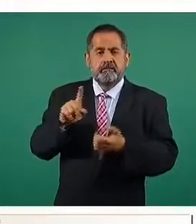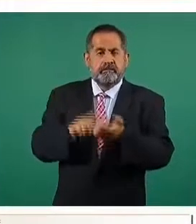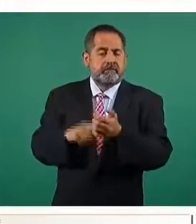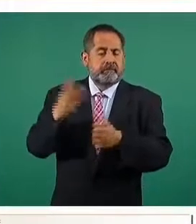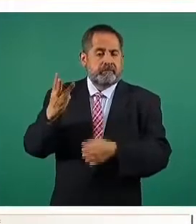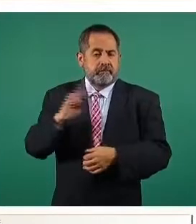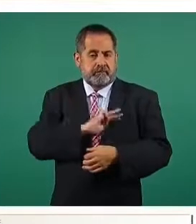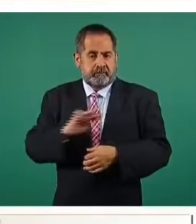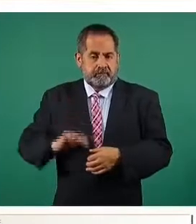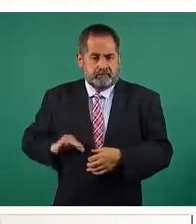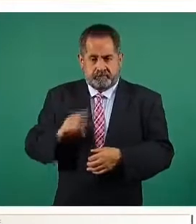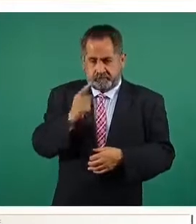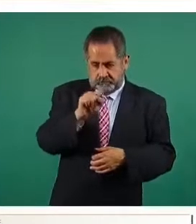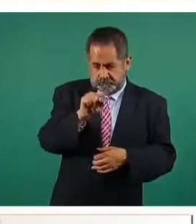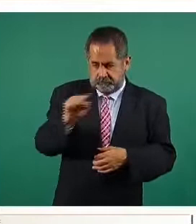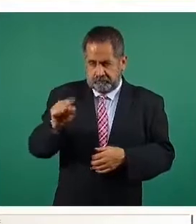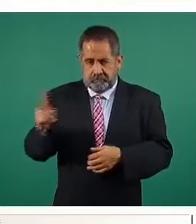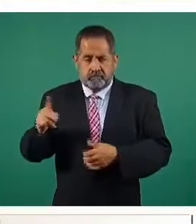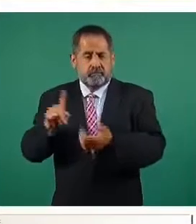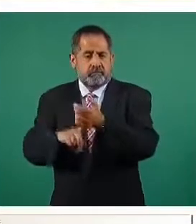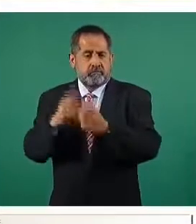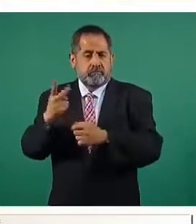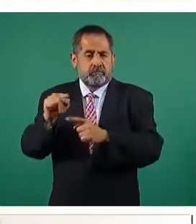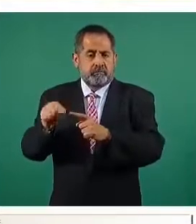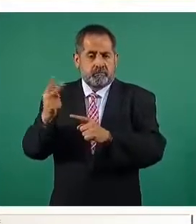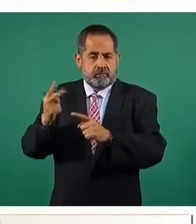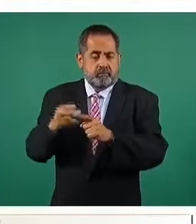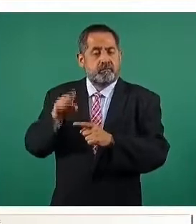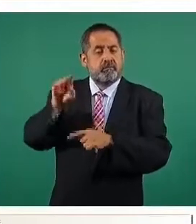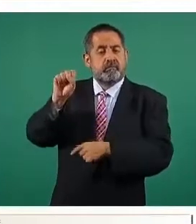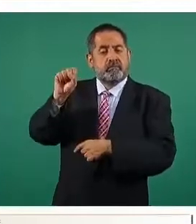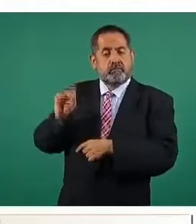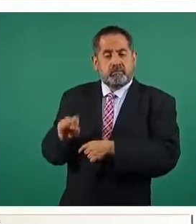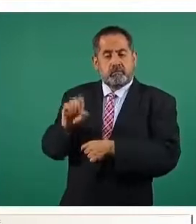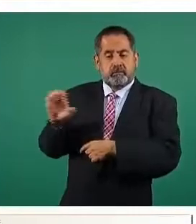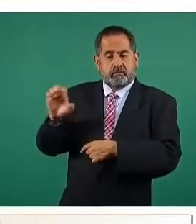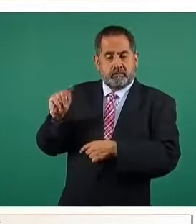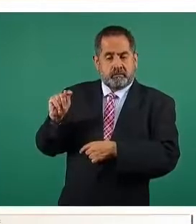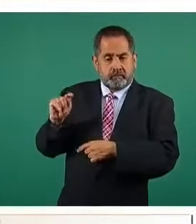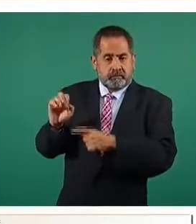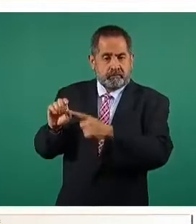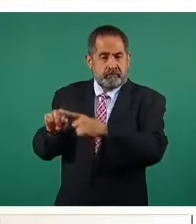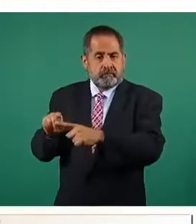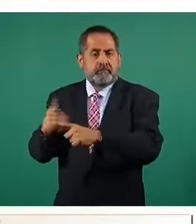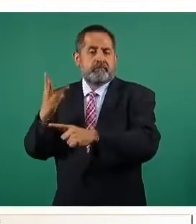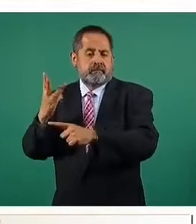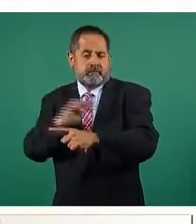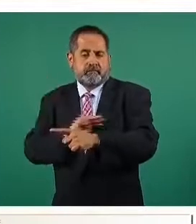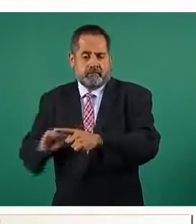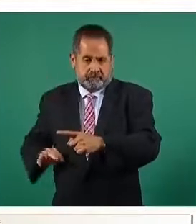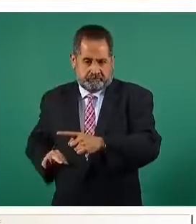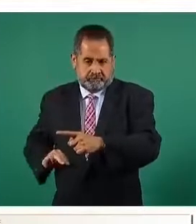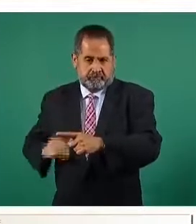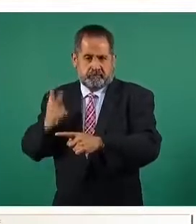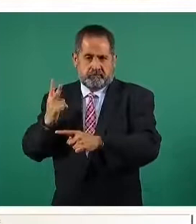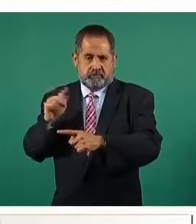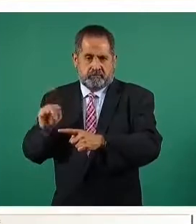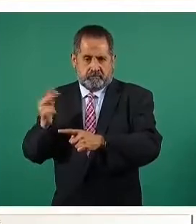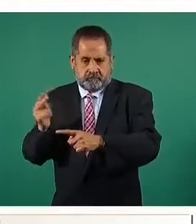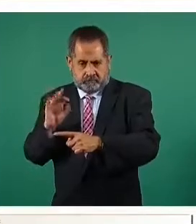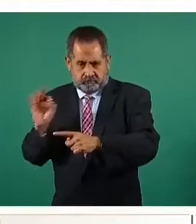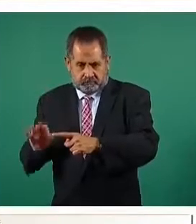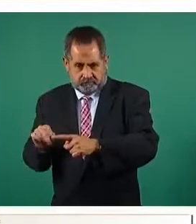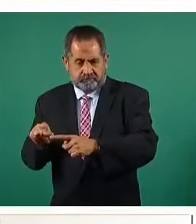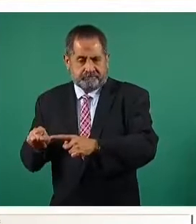municipios que representan el 2.1. En el sureste, tres municipios que representan el 2.2.